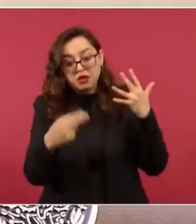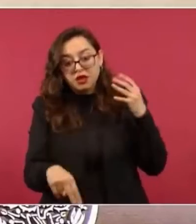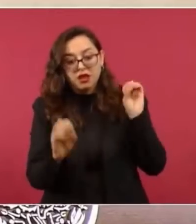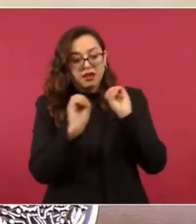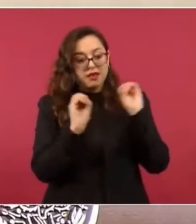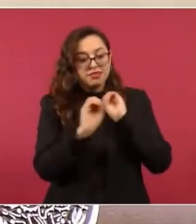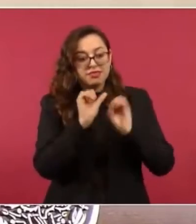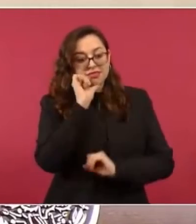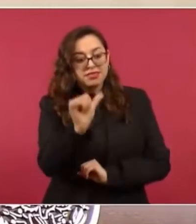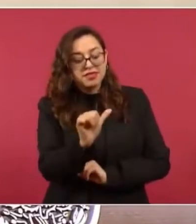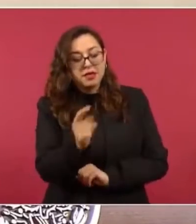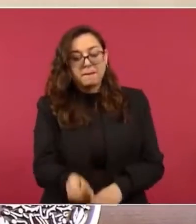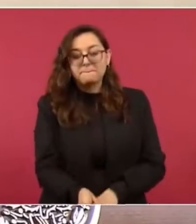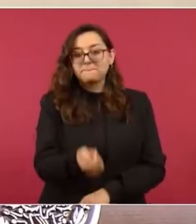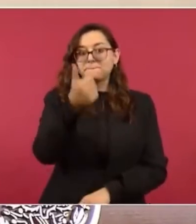que es el primero. Bueno,